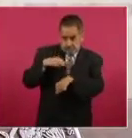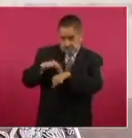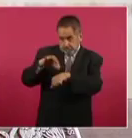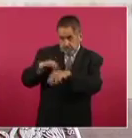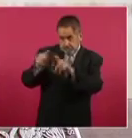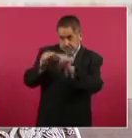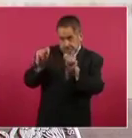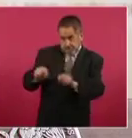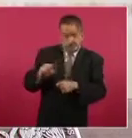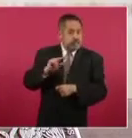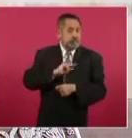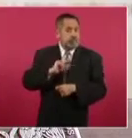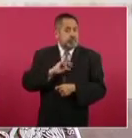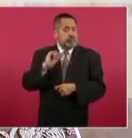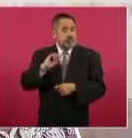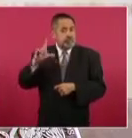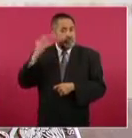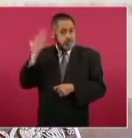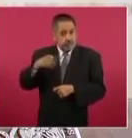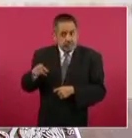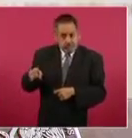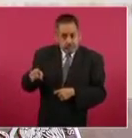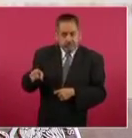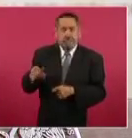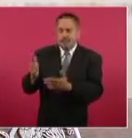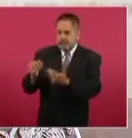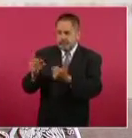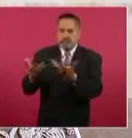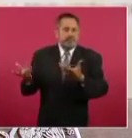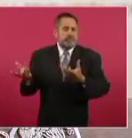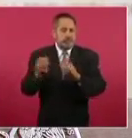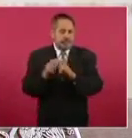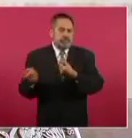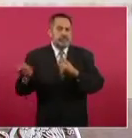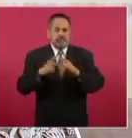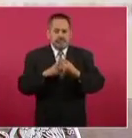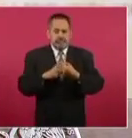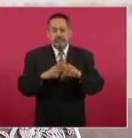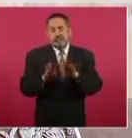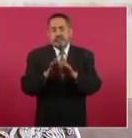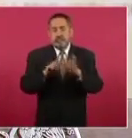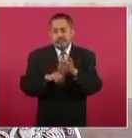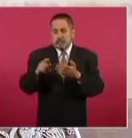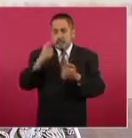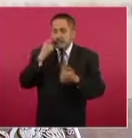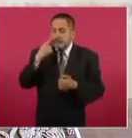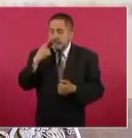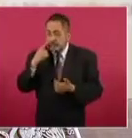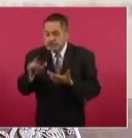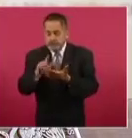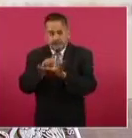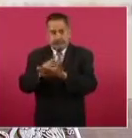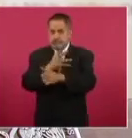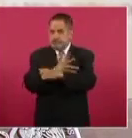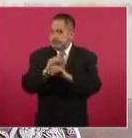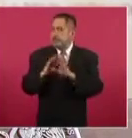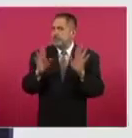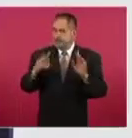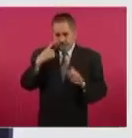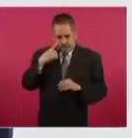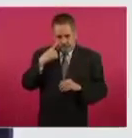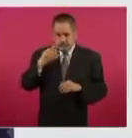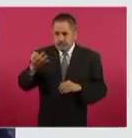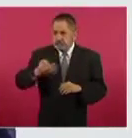especialistas y esto siempre apegado a los principios de legalidad, de transparencia, de